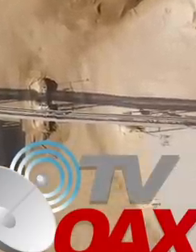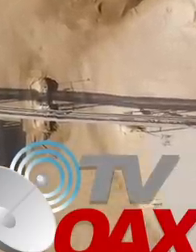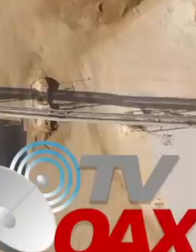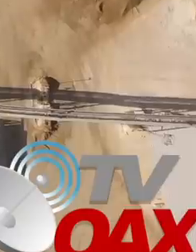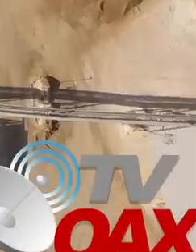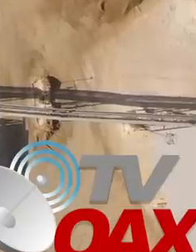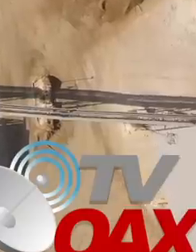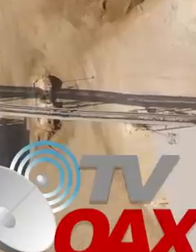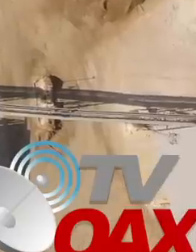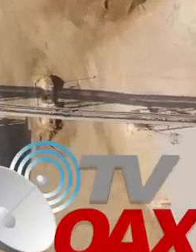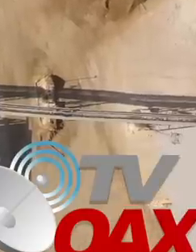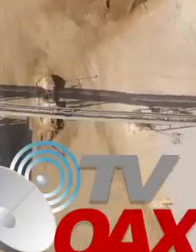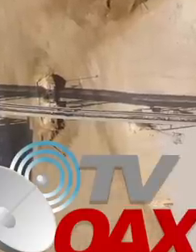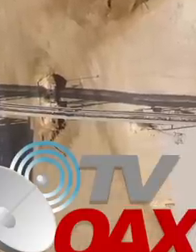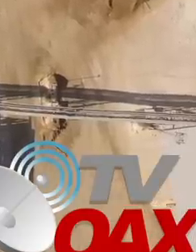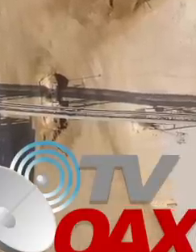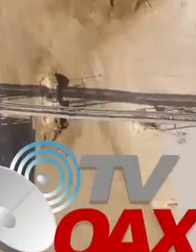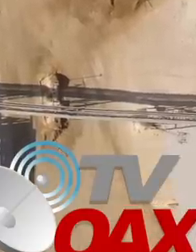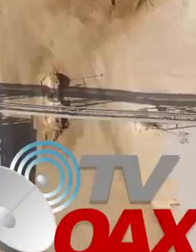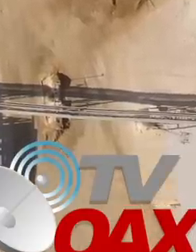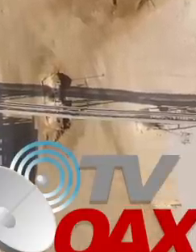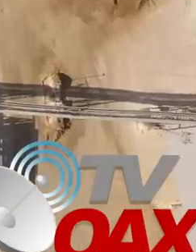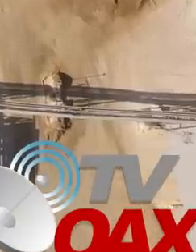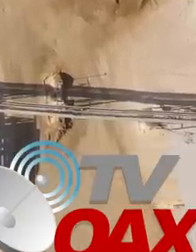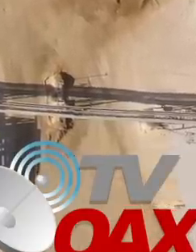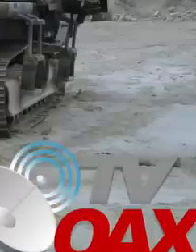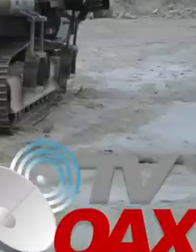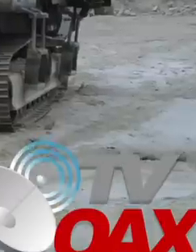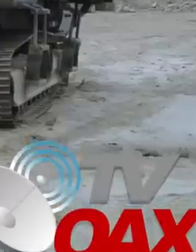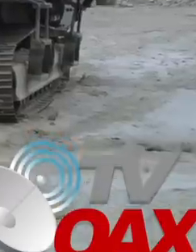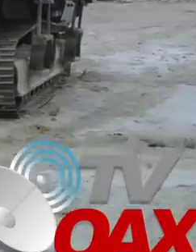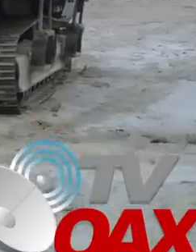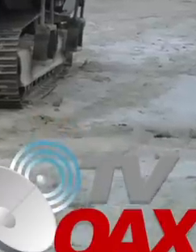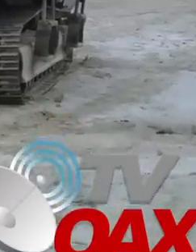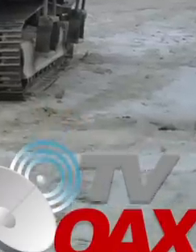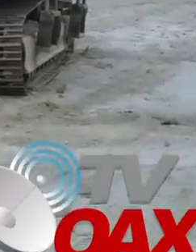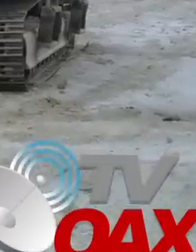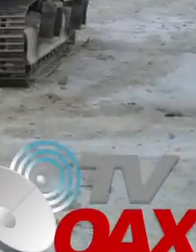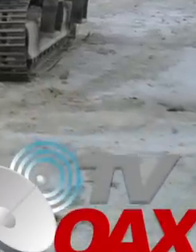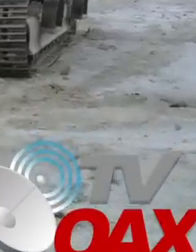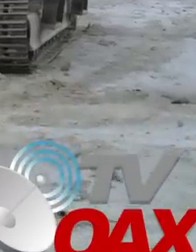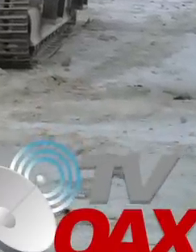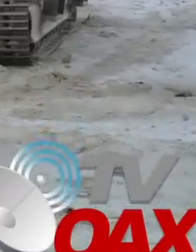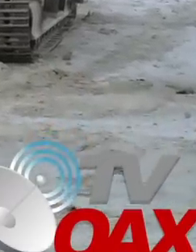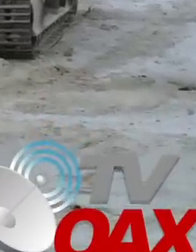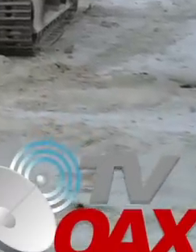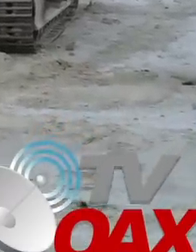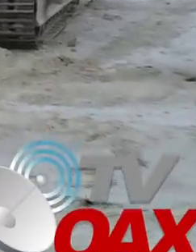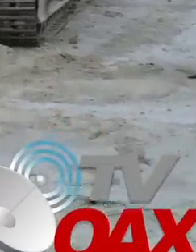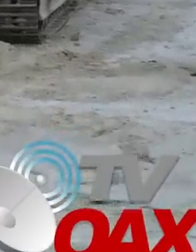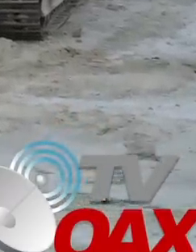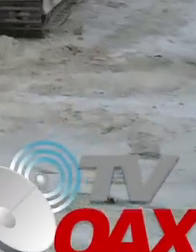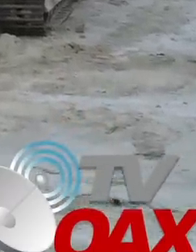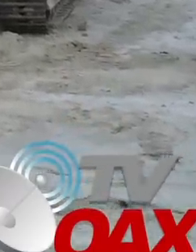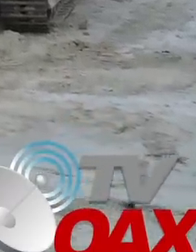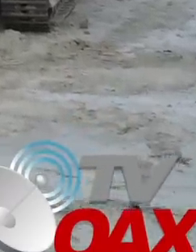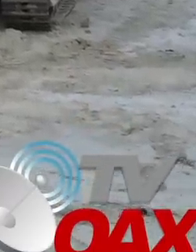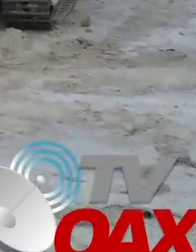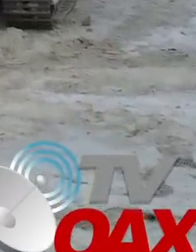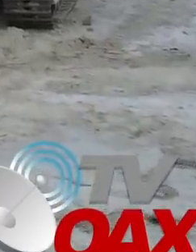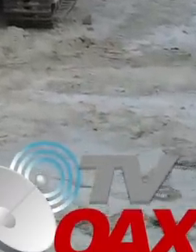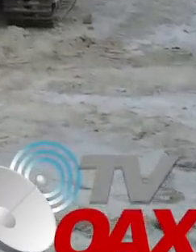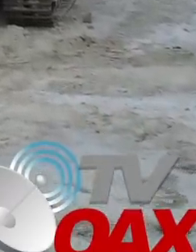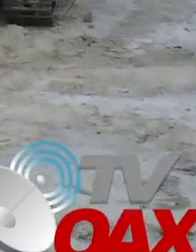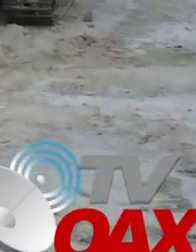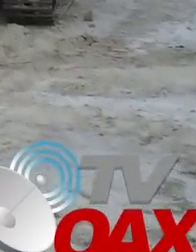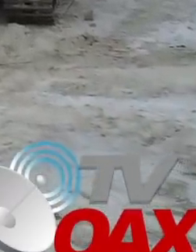grandes daños ambientales, como la pérdida definitiva e irrecuperable del subsuelo, alteración de la presión